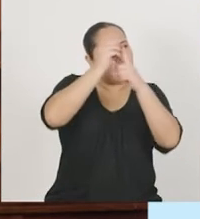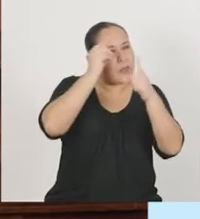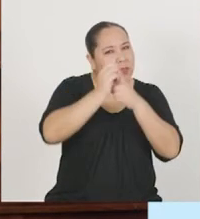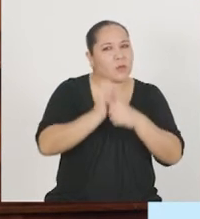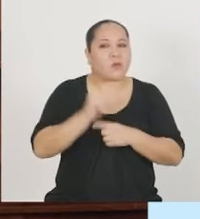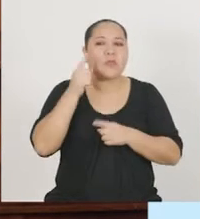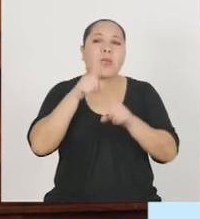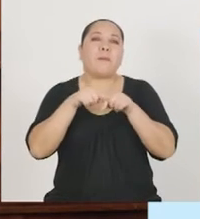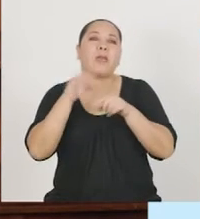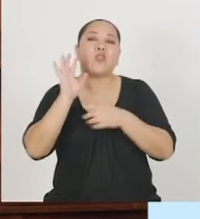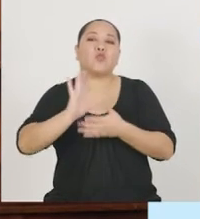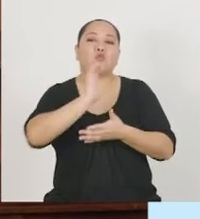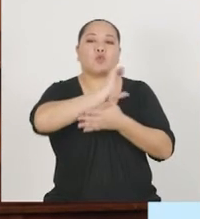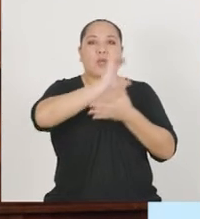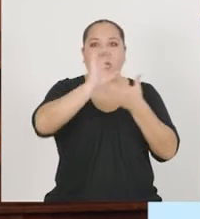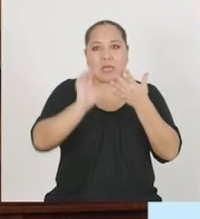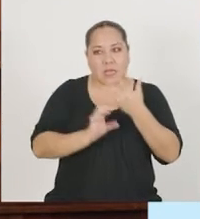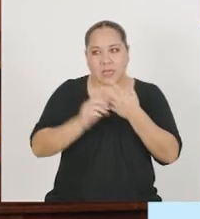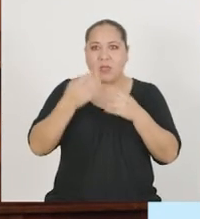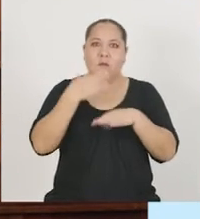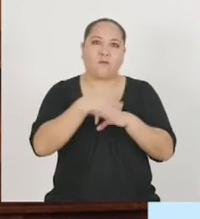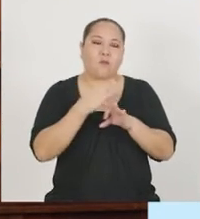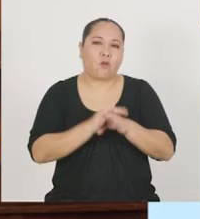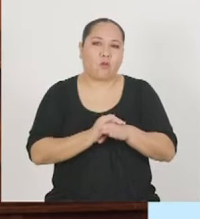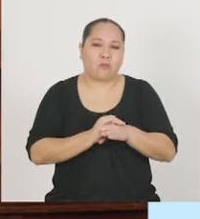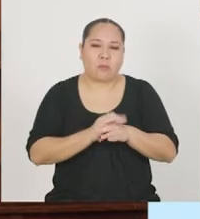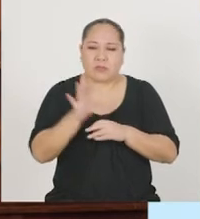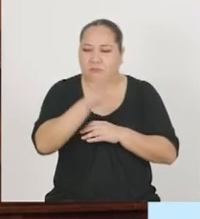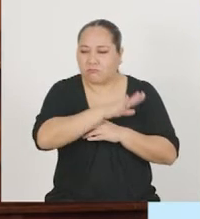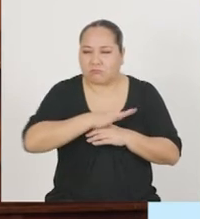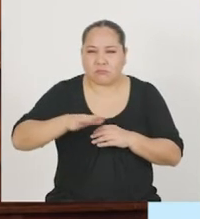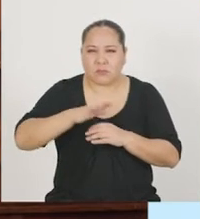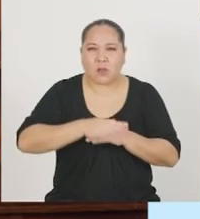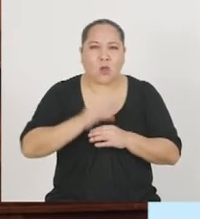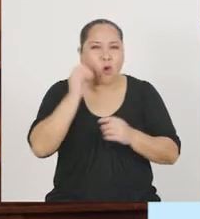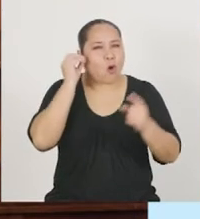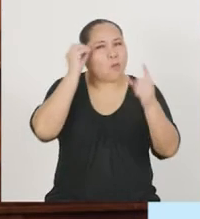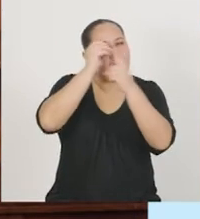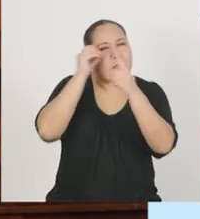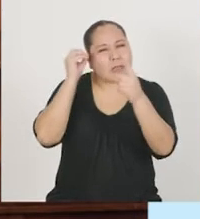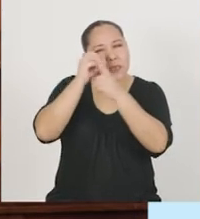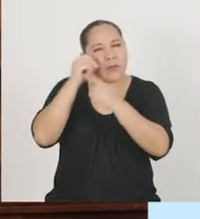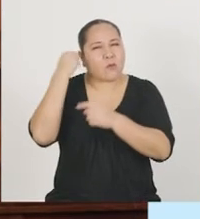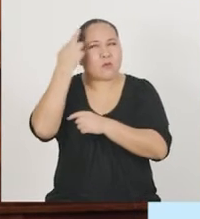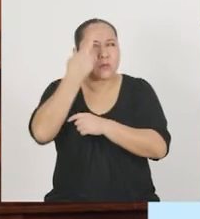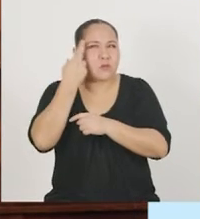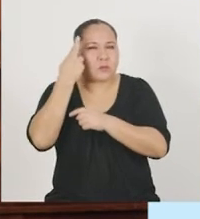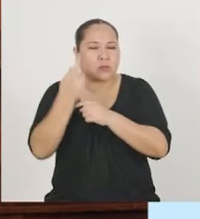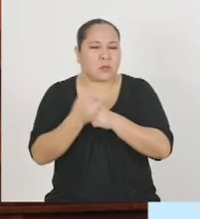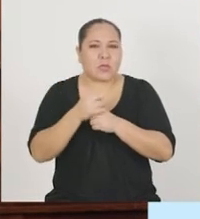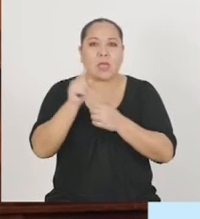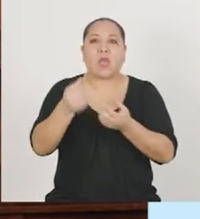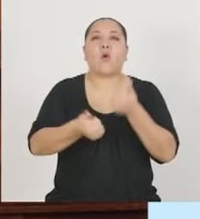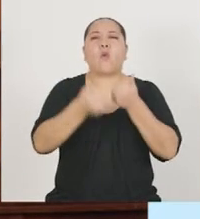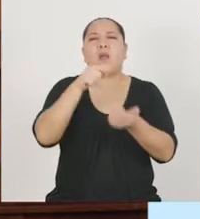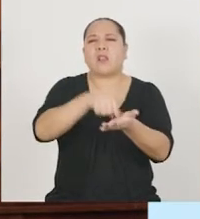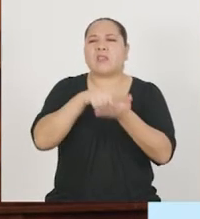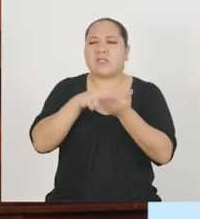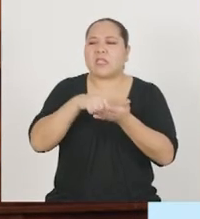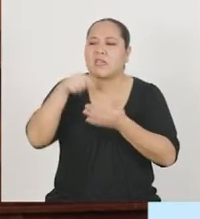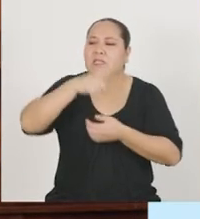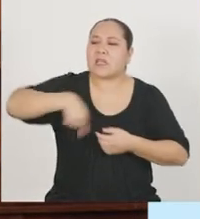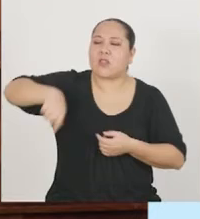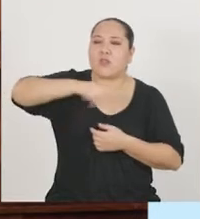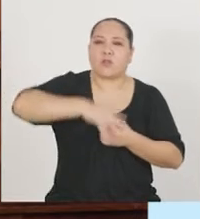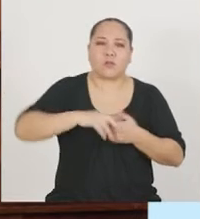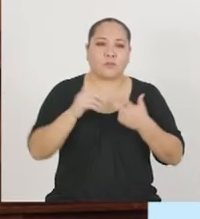meta. Según características estructurales, superficiales, objetivos del razonador y exigencias del